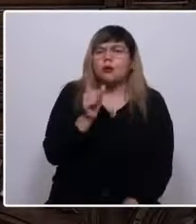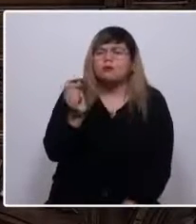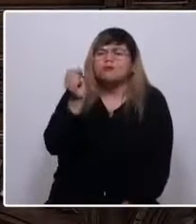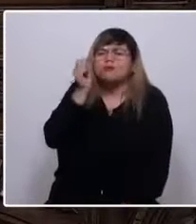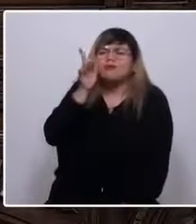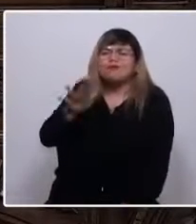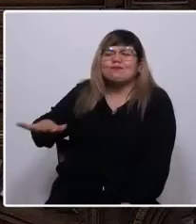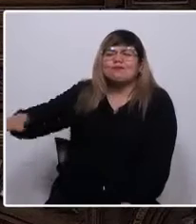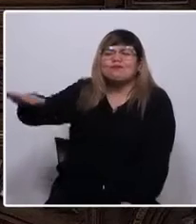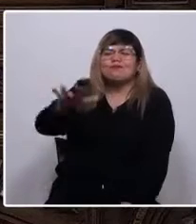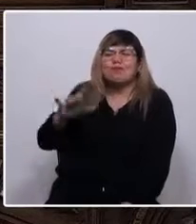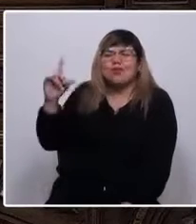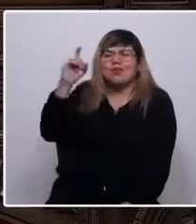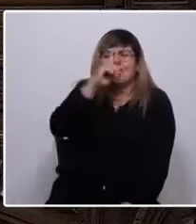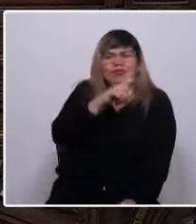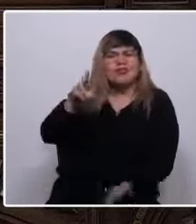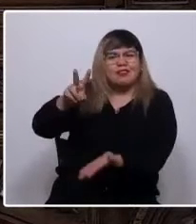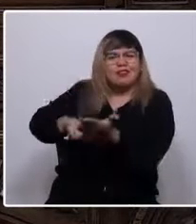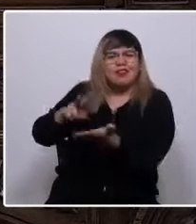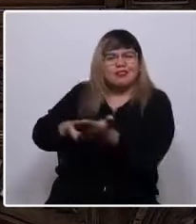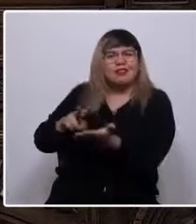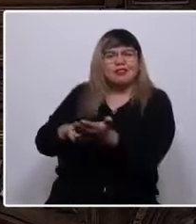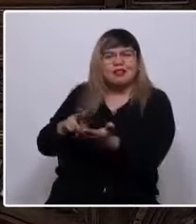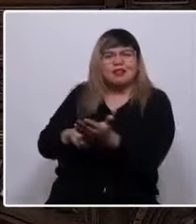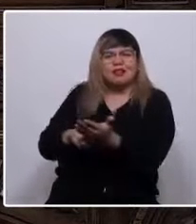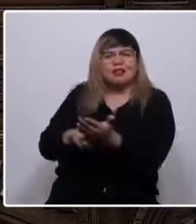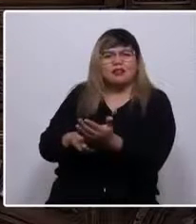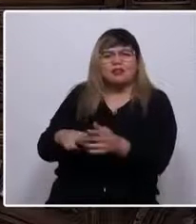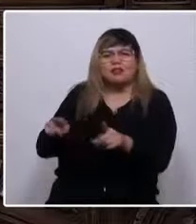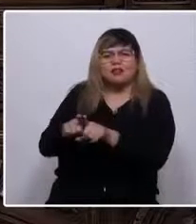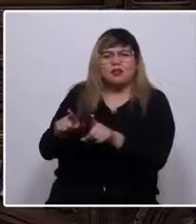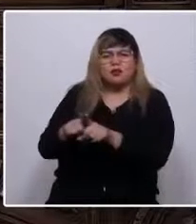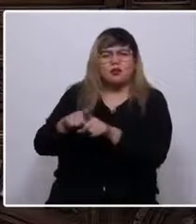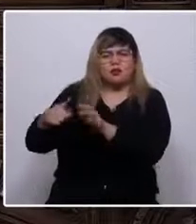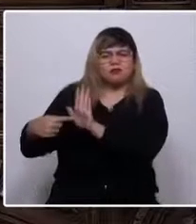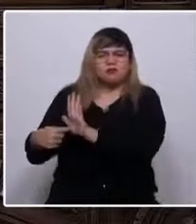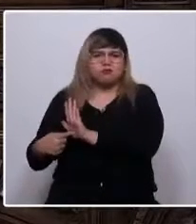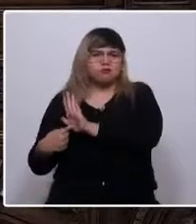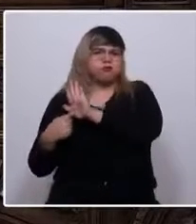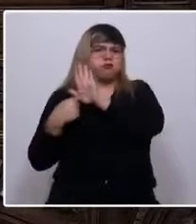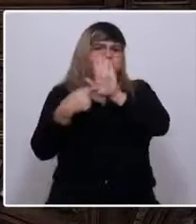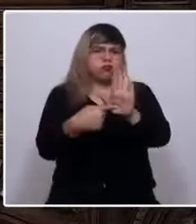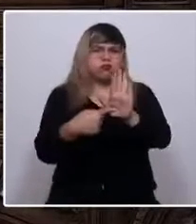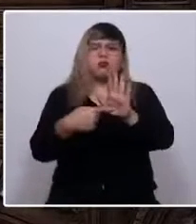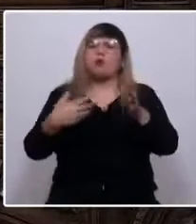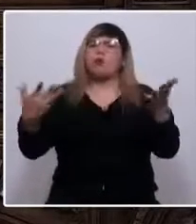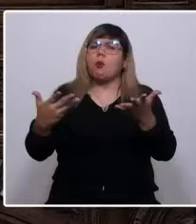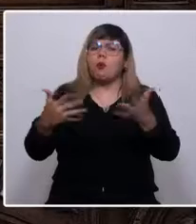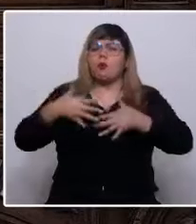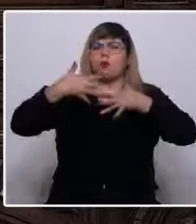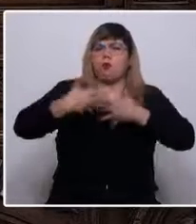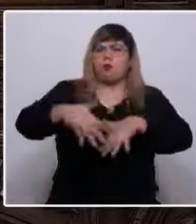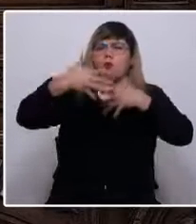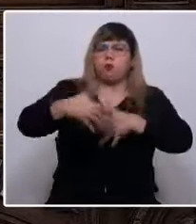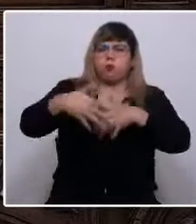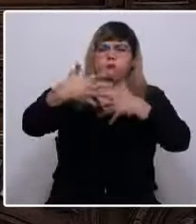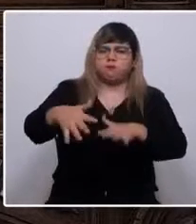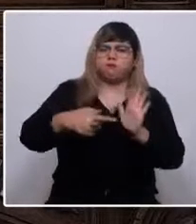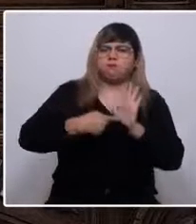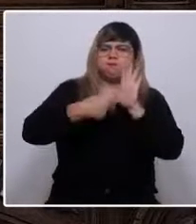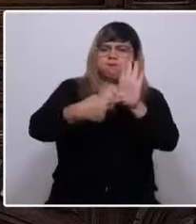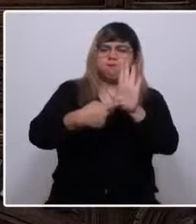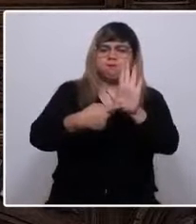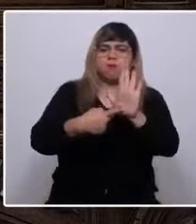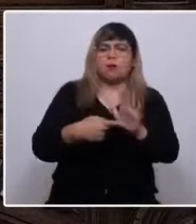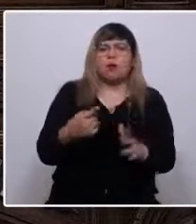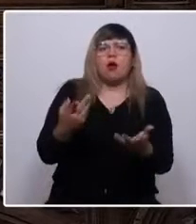complejidad de nuestra realidad que ha sido puesta de manifiesto por la movilización. Por lo tanto, es